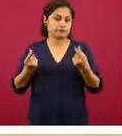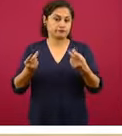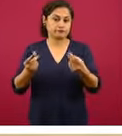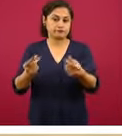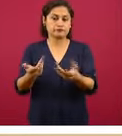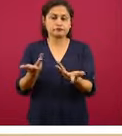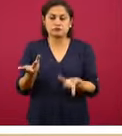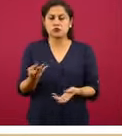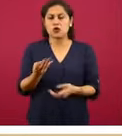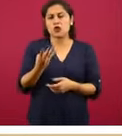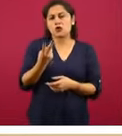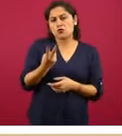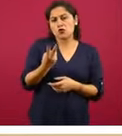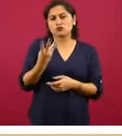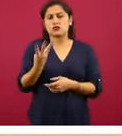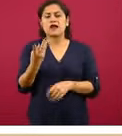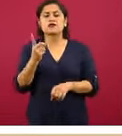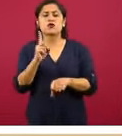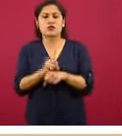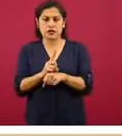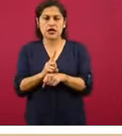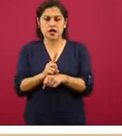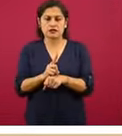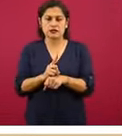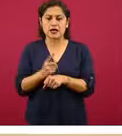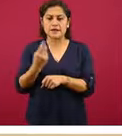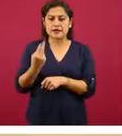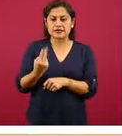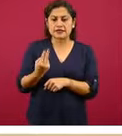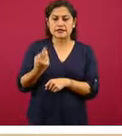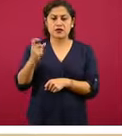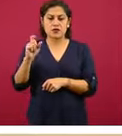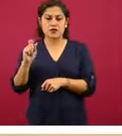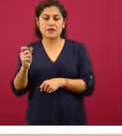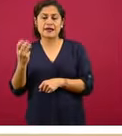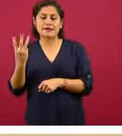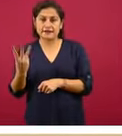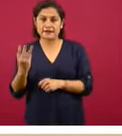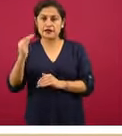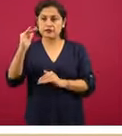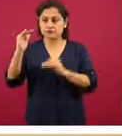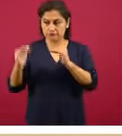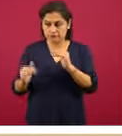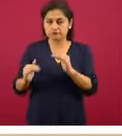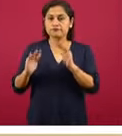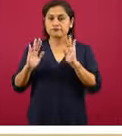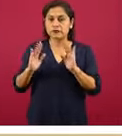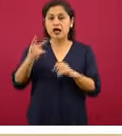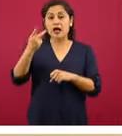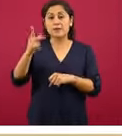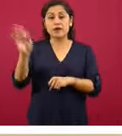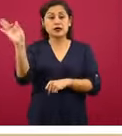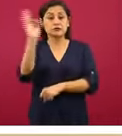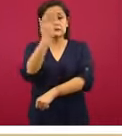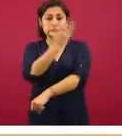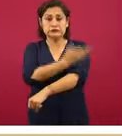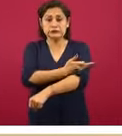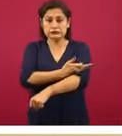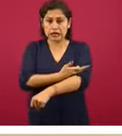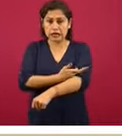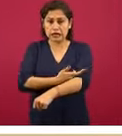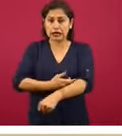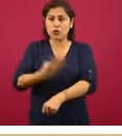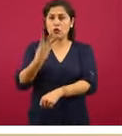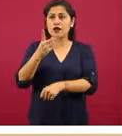de dos a cuatro días, pero no es lo ideal. 25 y 23 hubo una disminución y ya de manera tardía, que lo hemos calificado más de cuatro